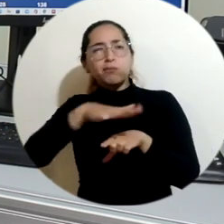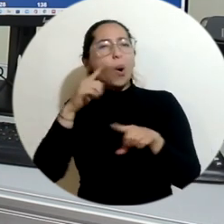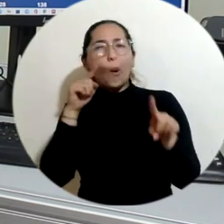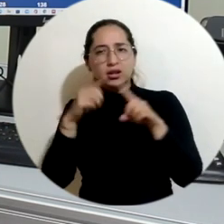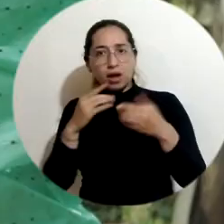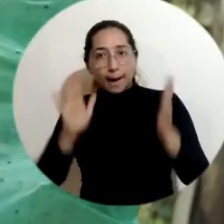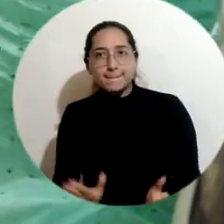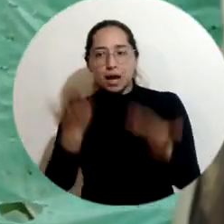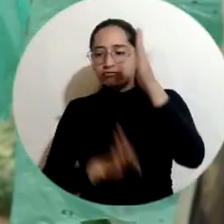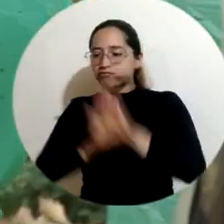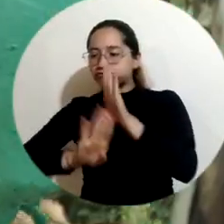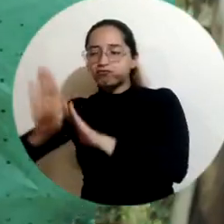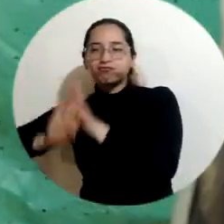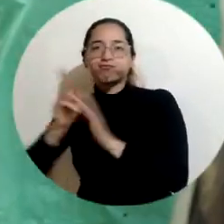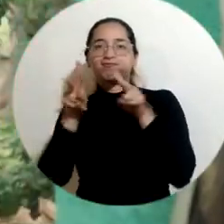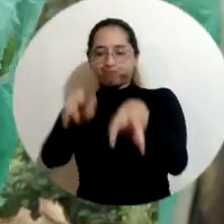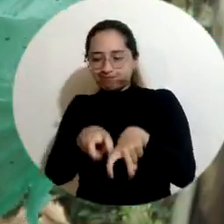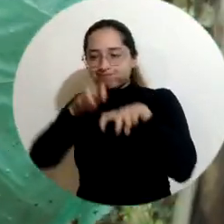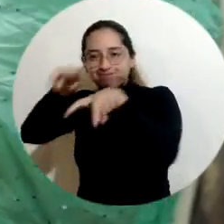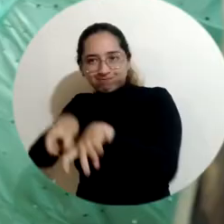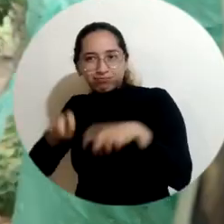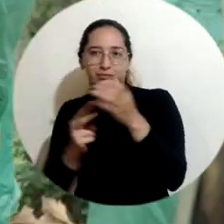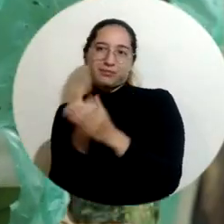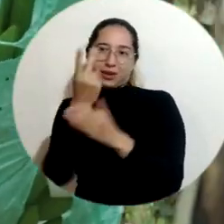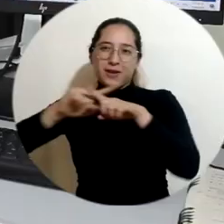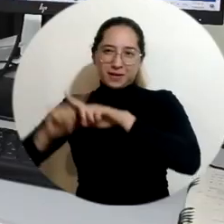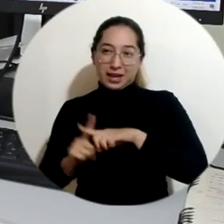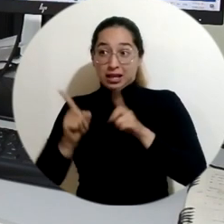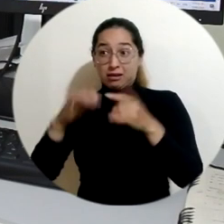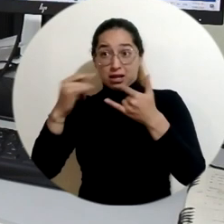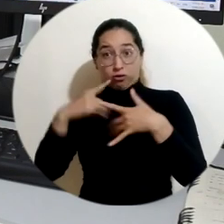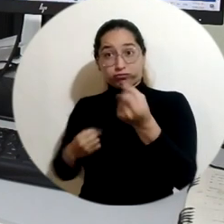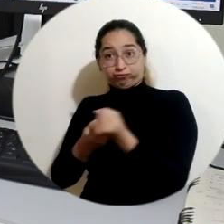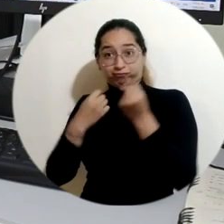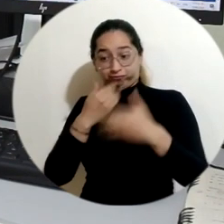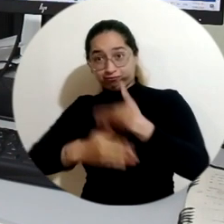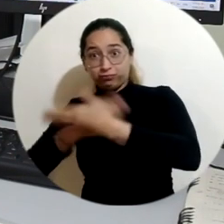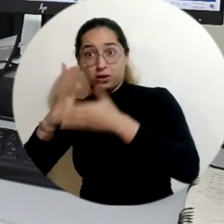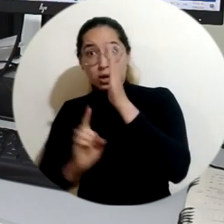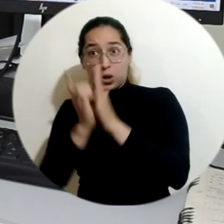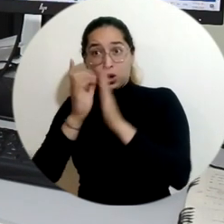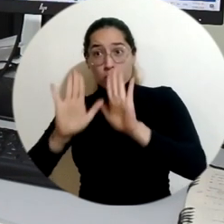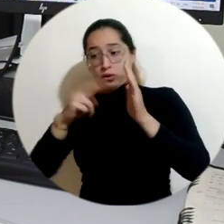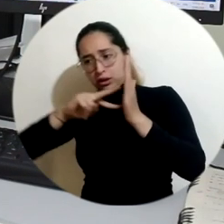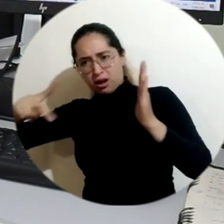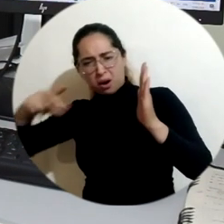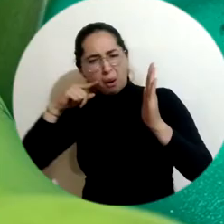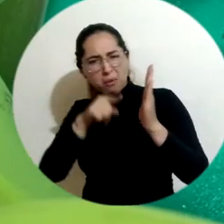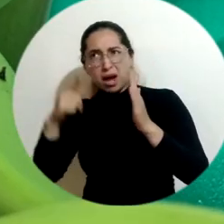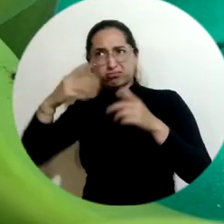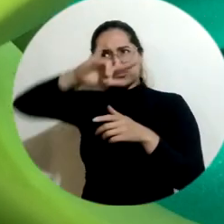a aumentar el rendimiento de los cultivos, a eso es a lo que queremos llegar. Estamos aportando directamente al desarrollo tecnológico de la región,